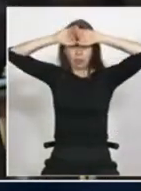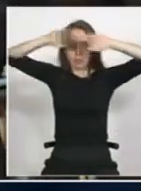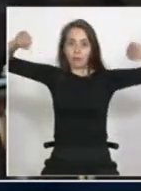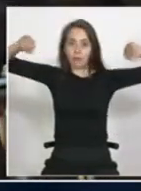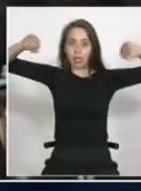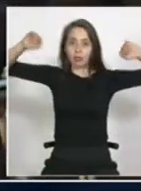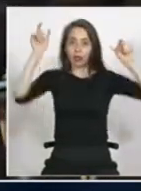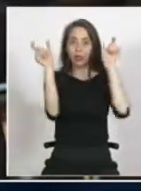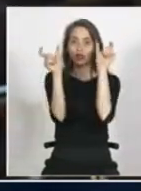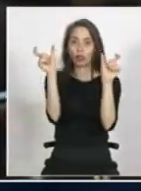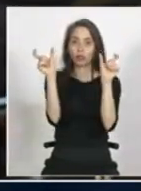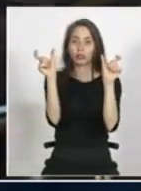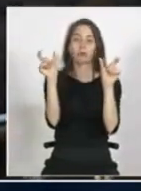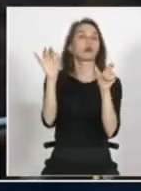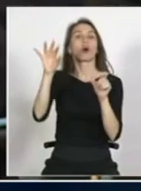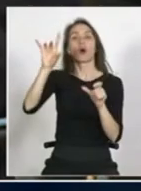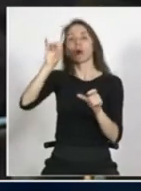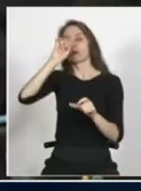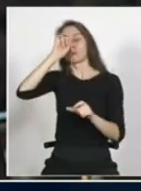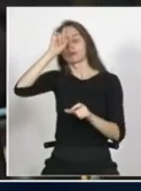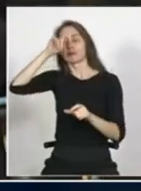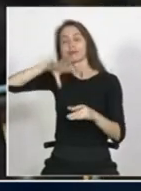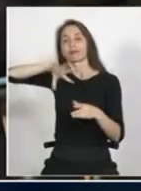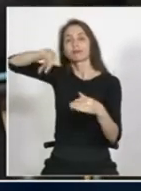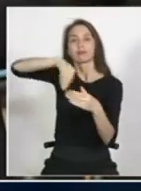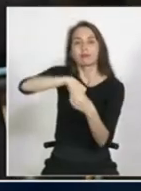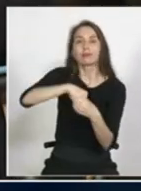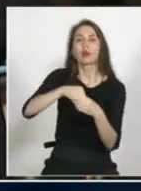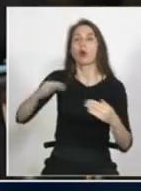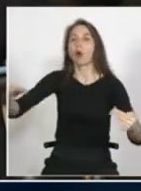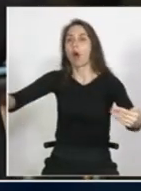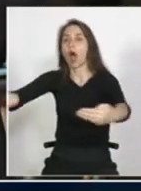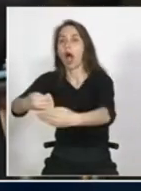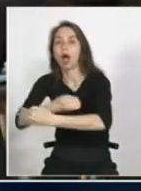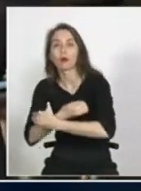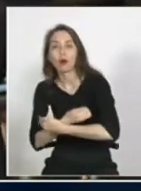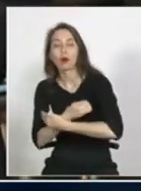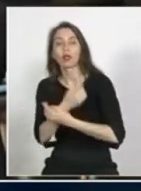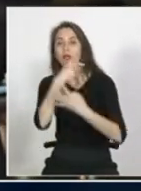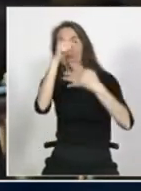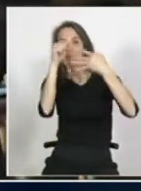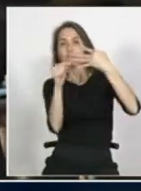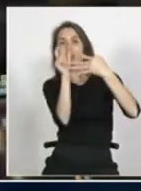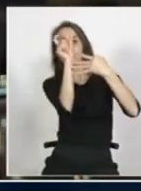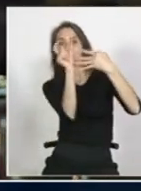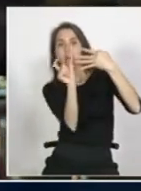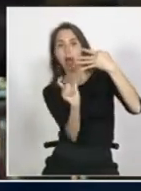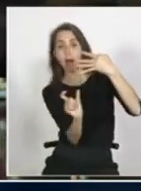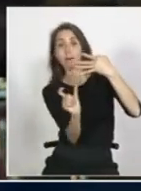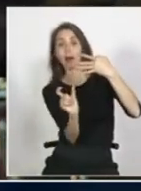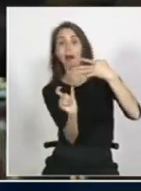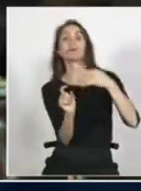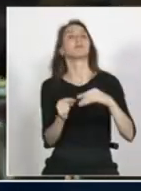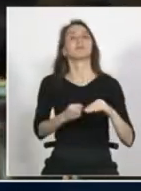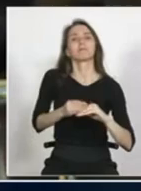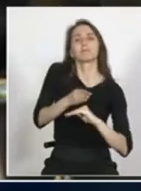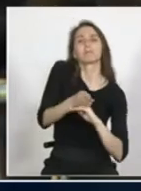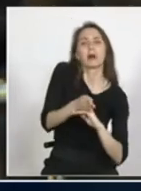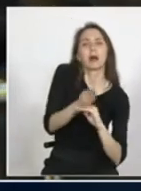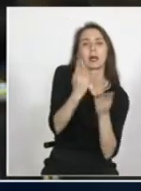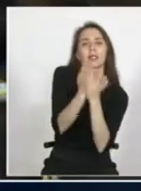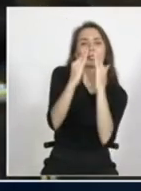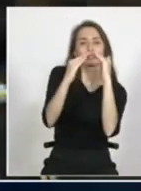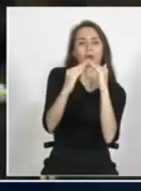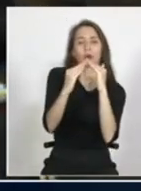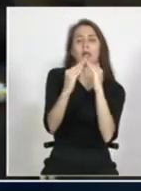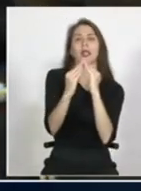o asimilación etcétera o acogida entonces ¿qué es lo que tú te encuentras? que tú vas a un colegio y hacen la feria